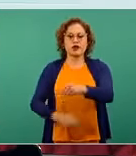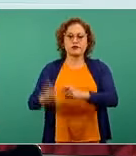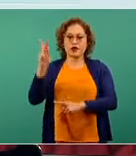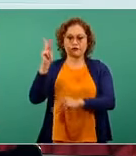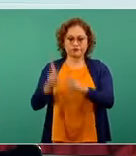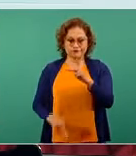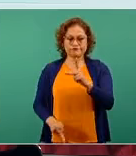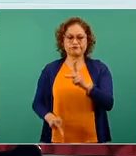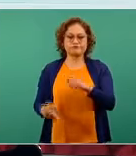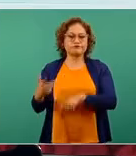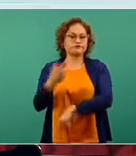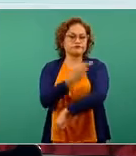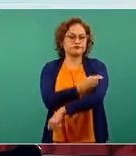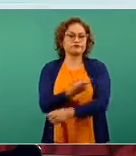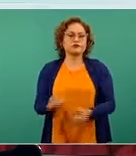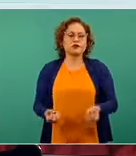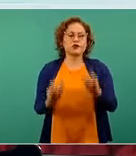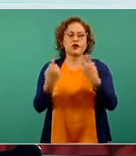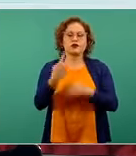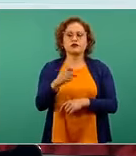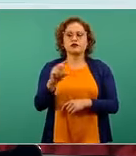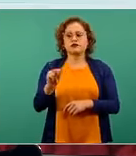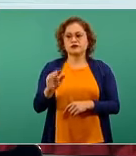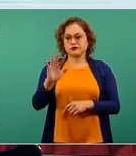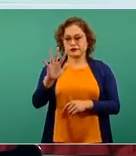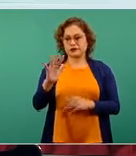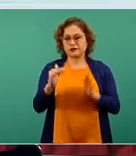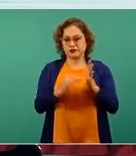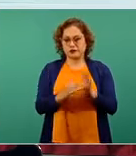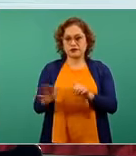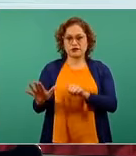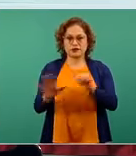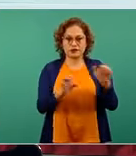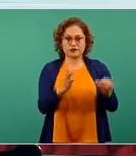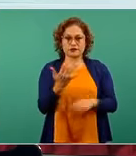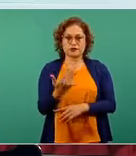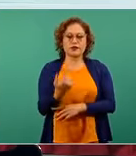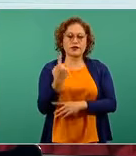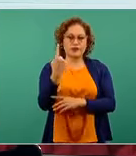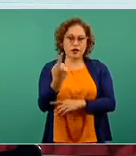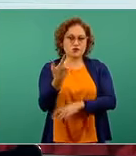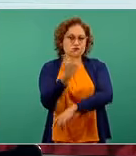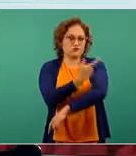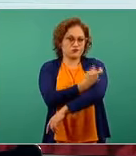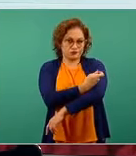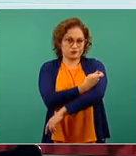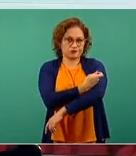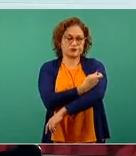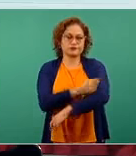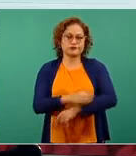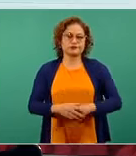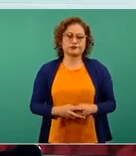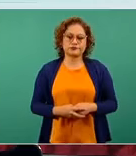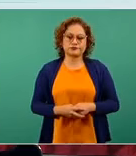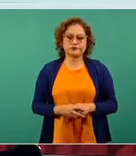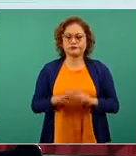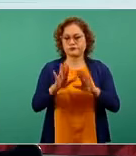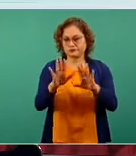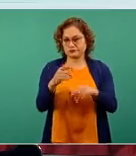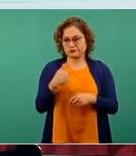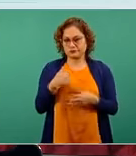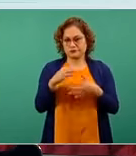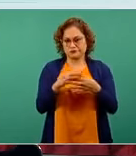vacunación, solamente 185.651 dosis. Aquí vamos a explicar